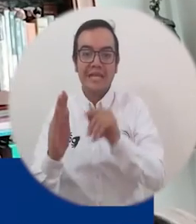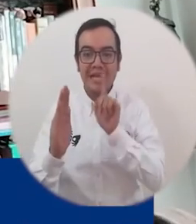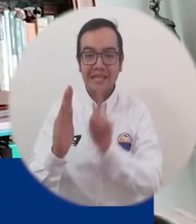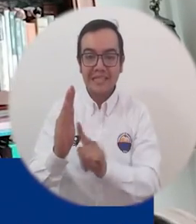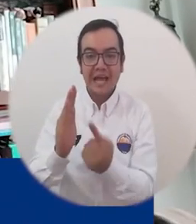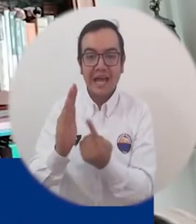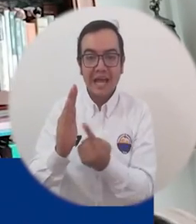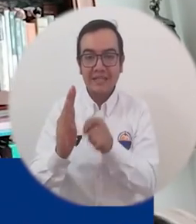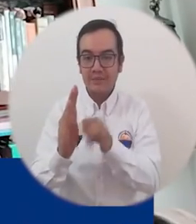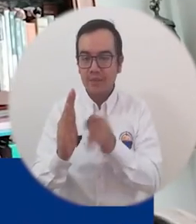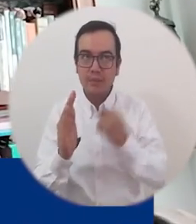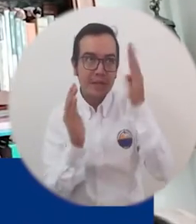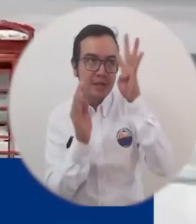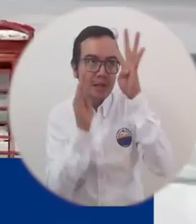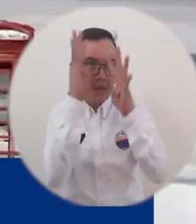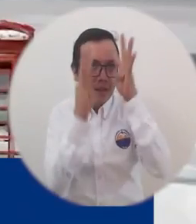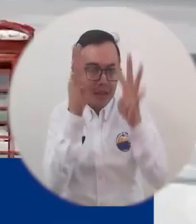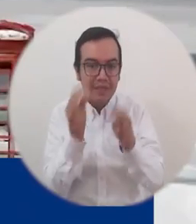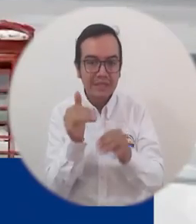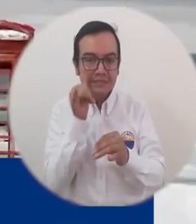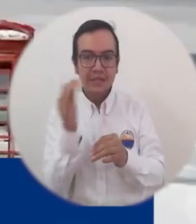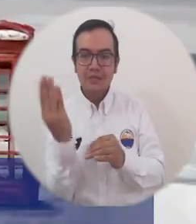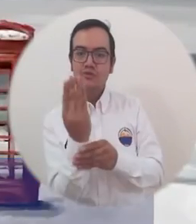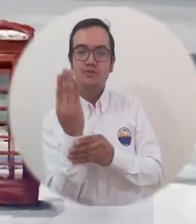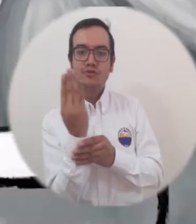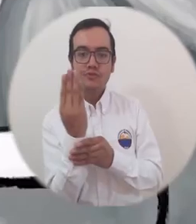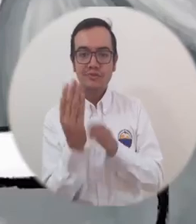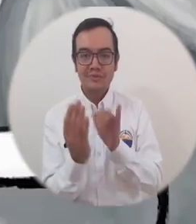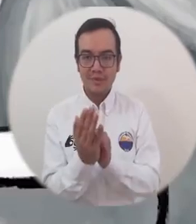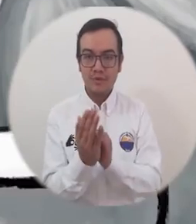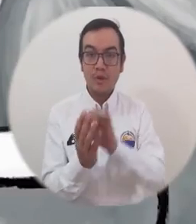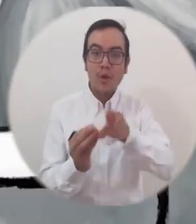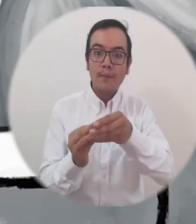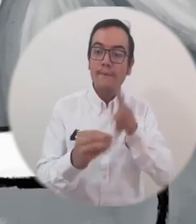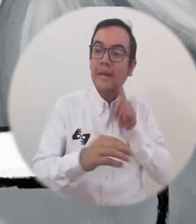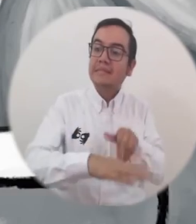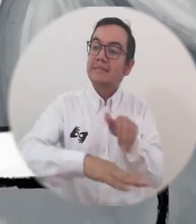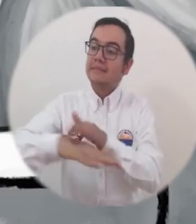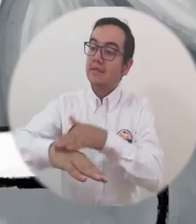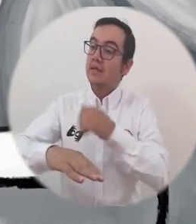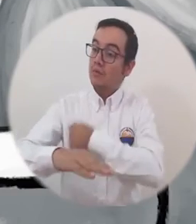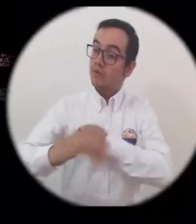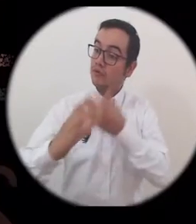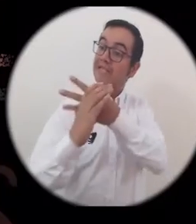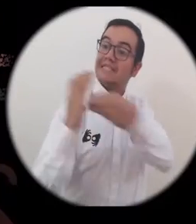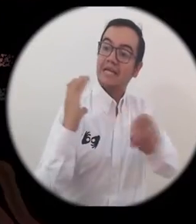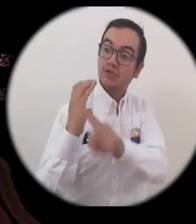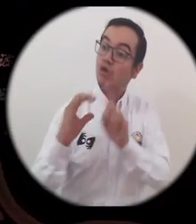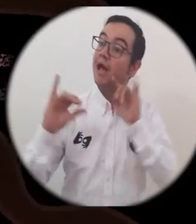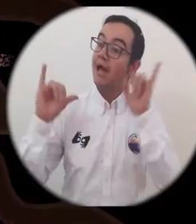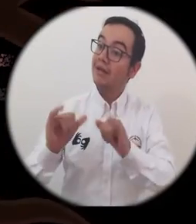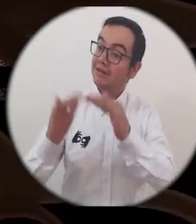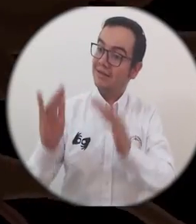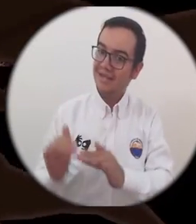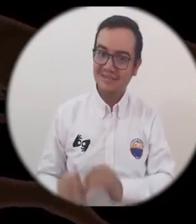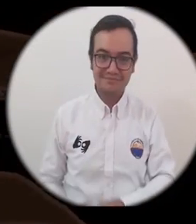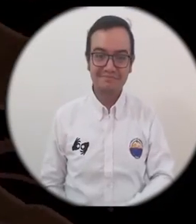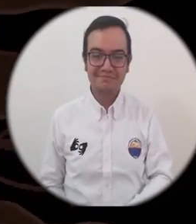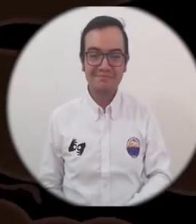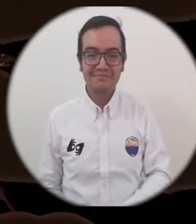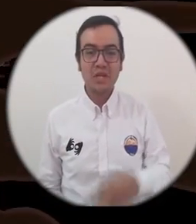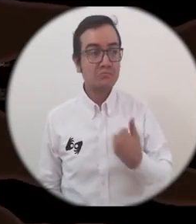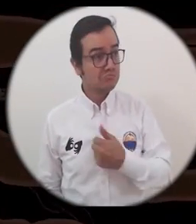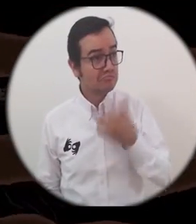estimulando su creatividad y su imaginación. Además, para invitarlos a respetar la cuarentena por el bien de todos. Hemos